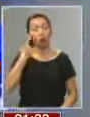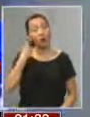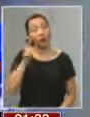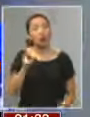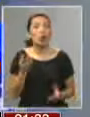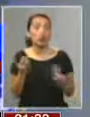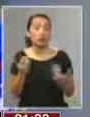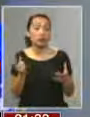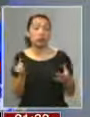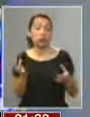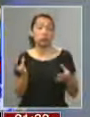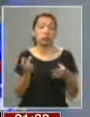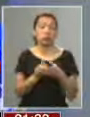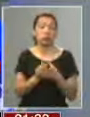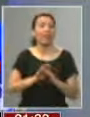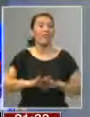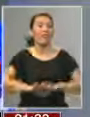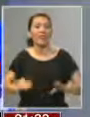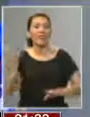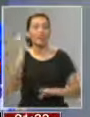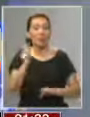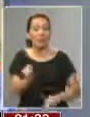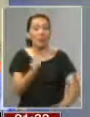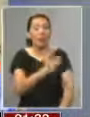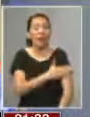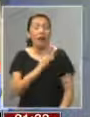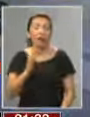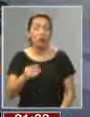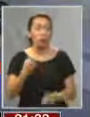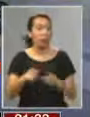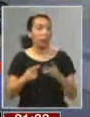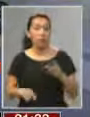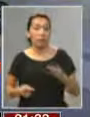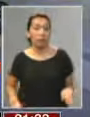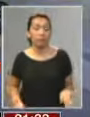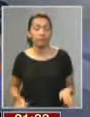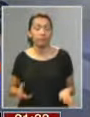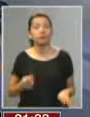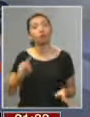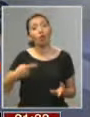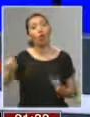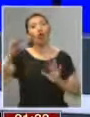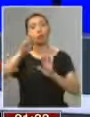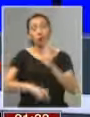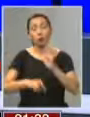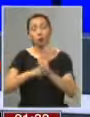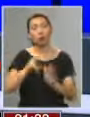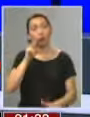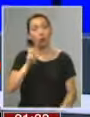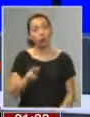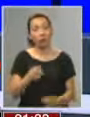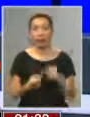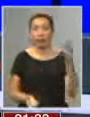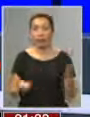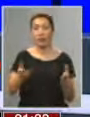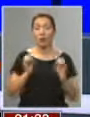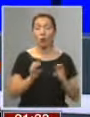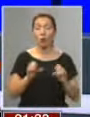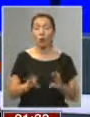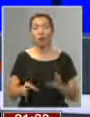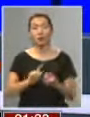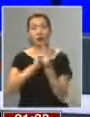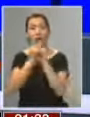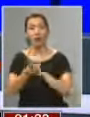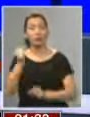necesitamos para poner fin a la ISAPRE, a la AFP y a otras entidades. Pero finalmente en otros proyectos son los que se han visto las diferencias. En la educación, en la